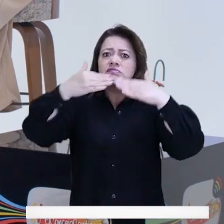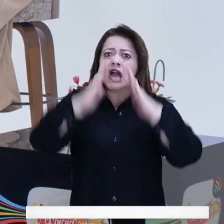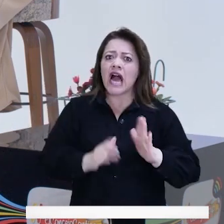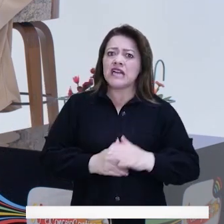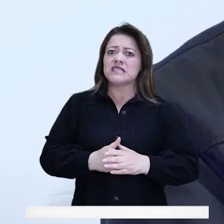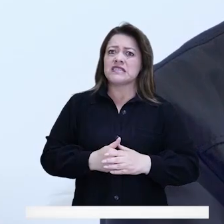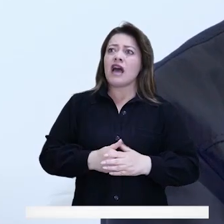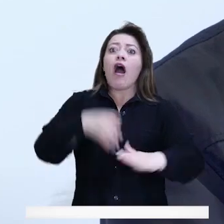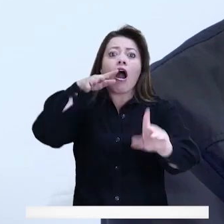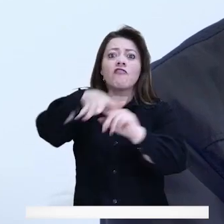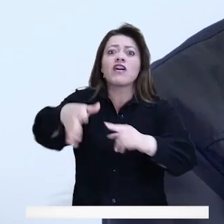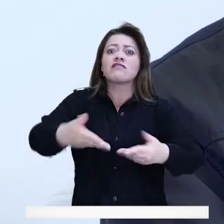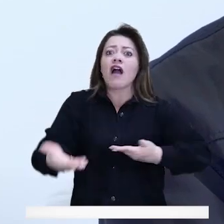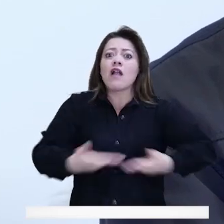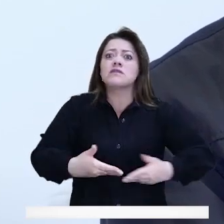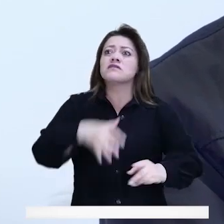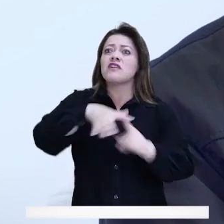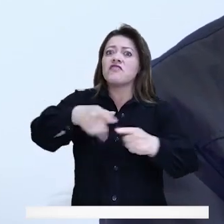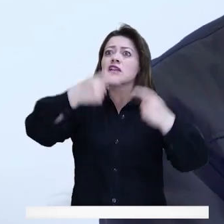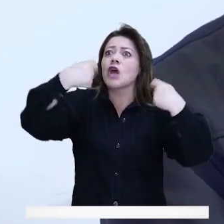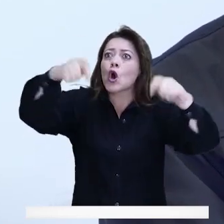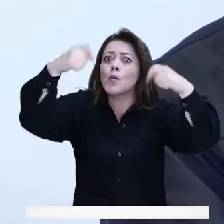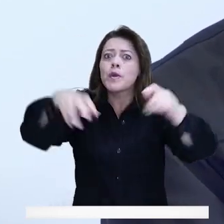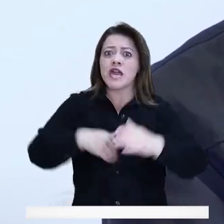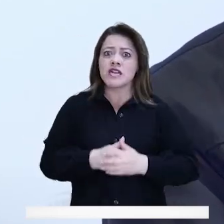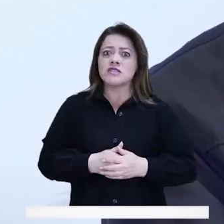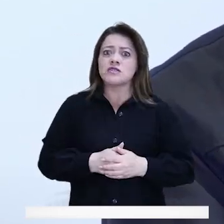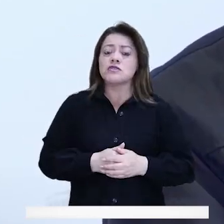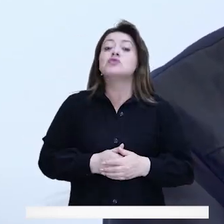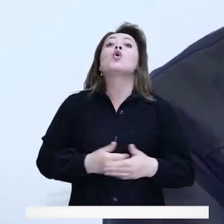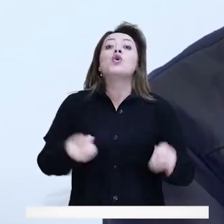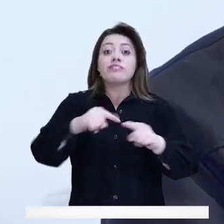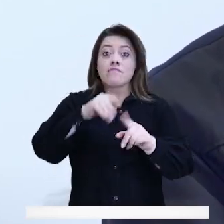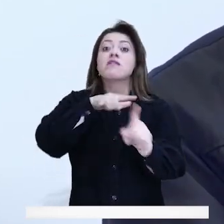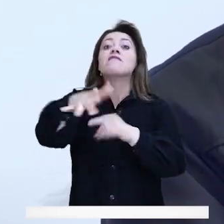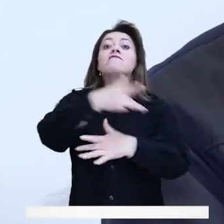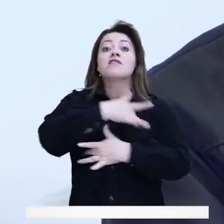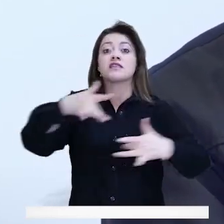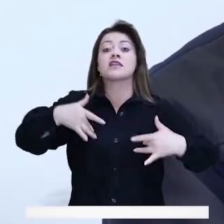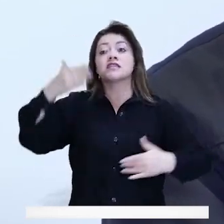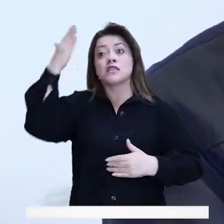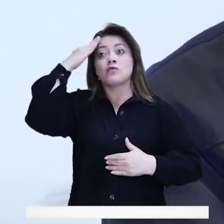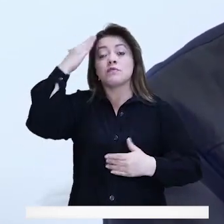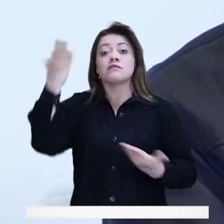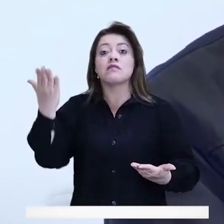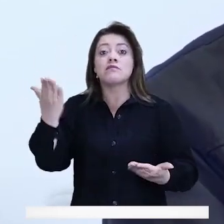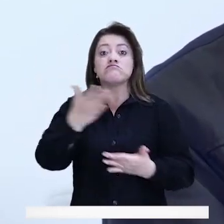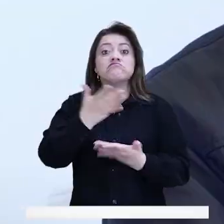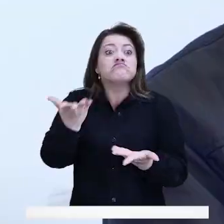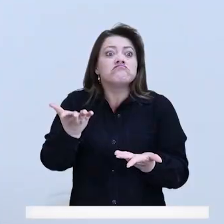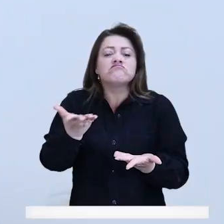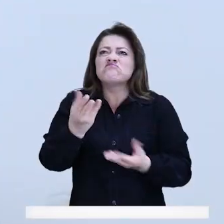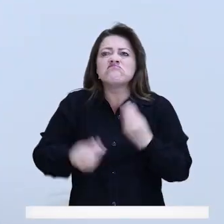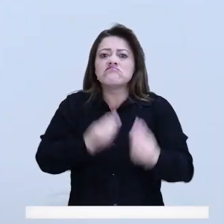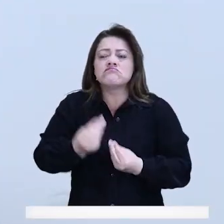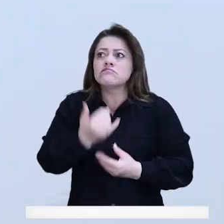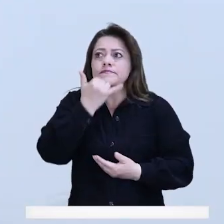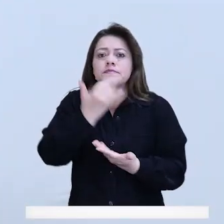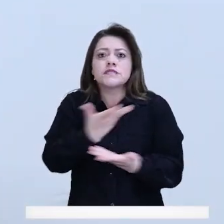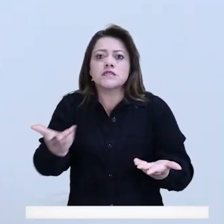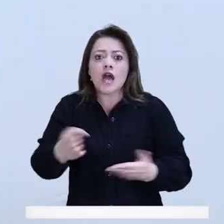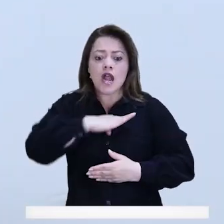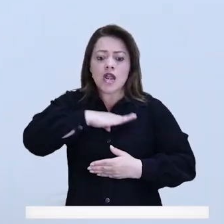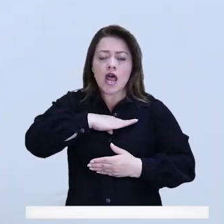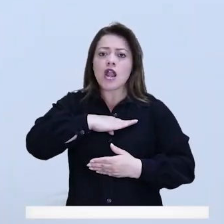afecta el comercio, la tranquilidad, la salud mental de los bogotanos y la alcaldesa le sigue mintiendo a los bogotanos. Pero, concejala,